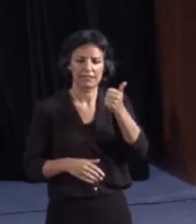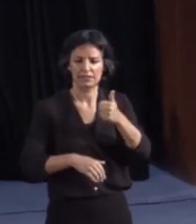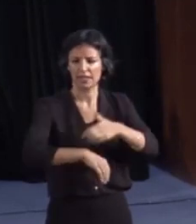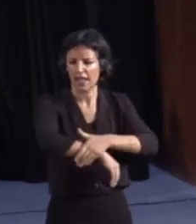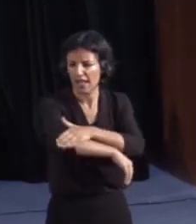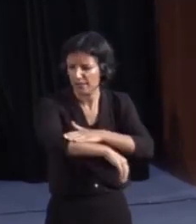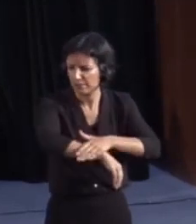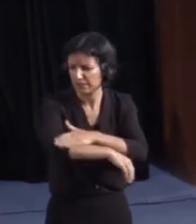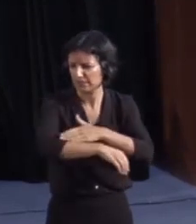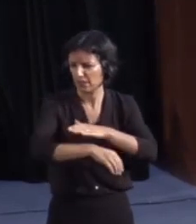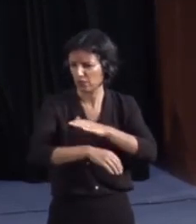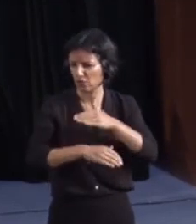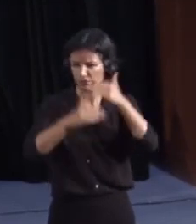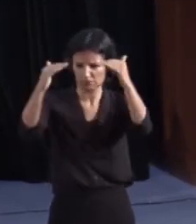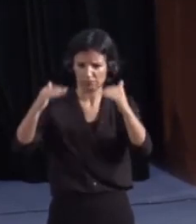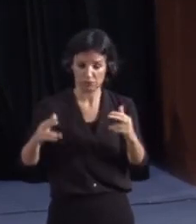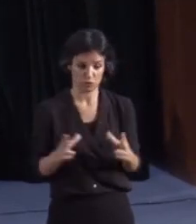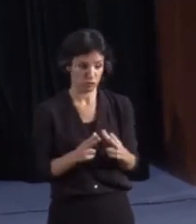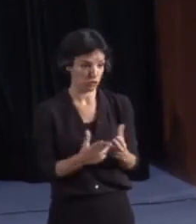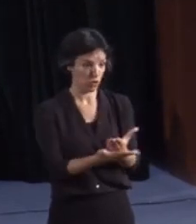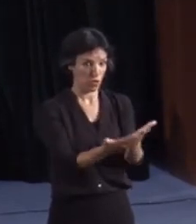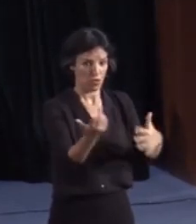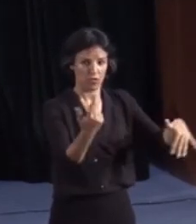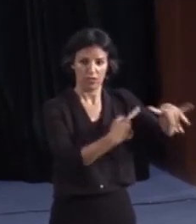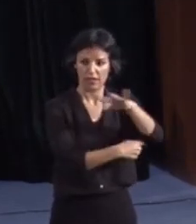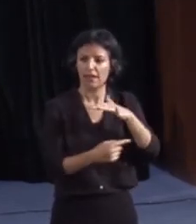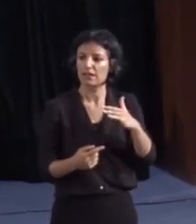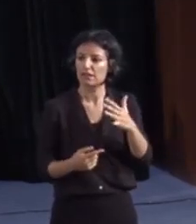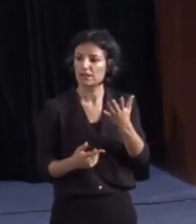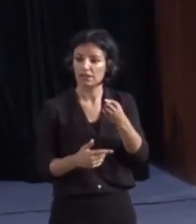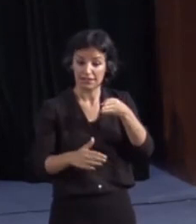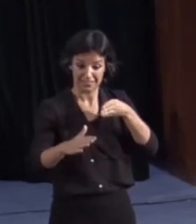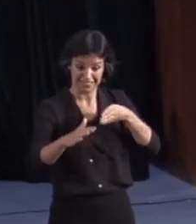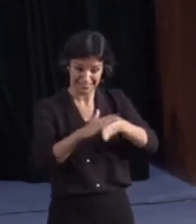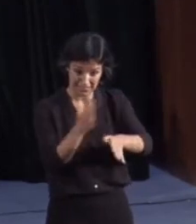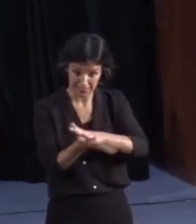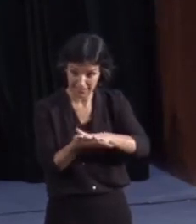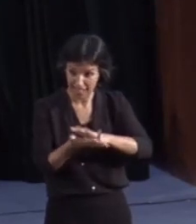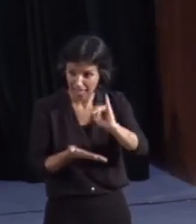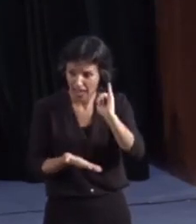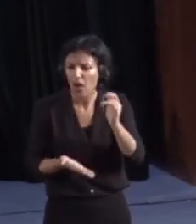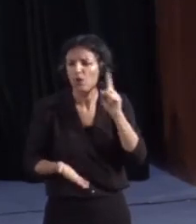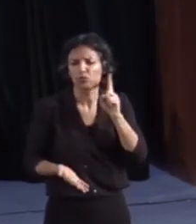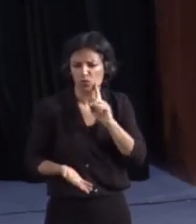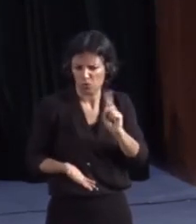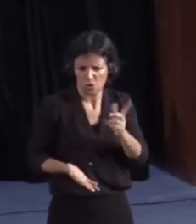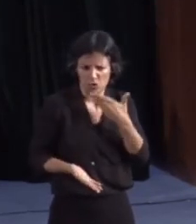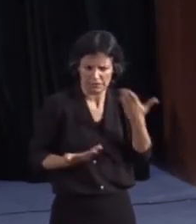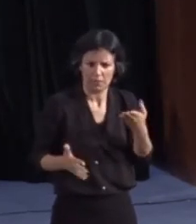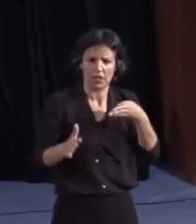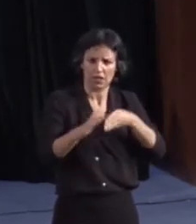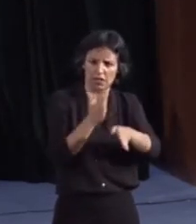y en el entorno social, con el acceso a las lenguas de signos y aquellas que no son sordas igualmente,